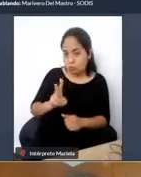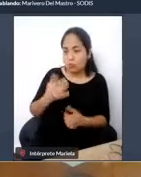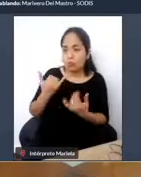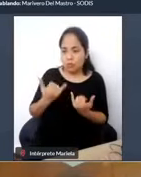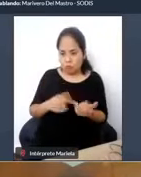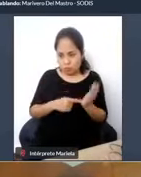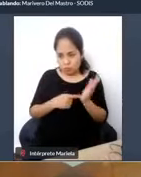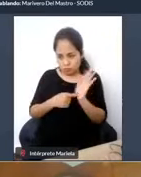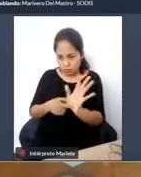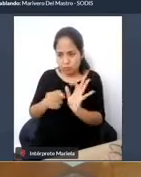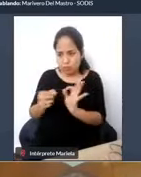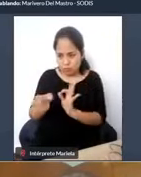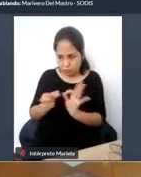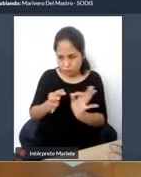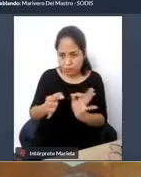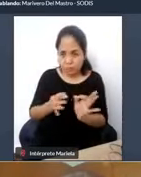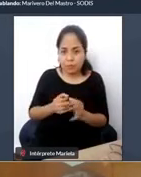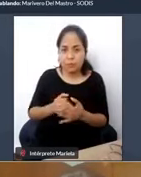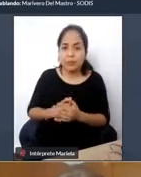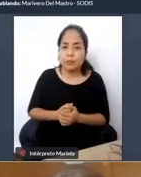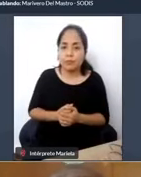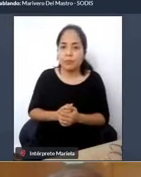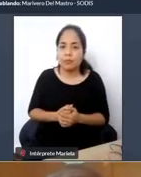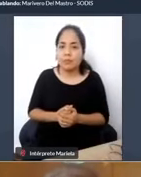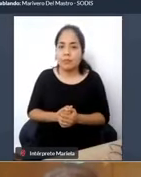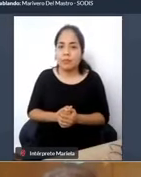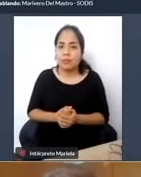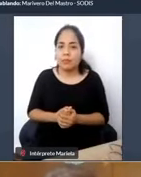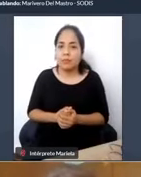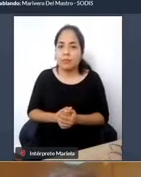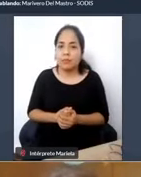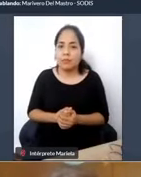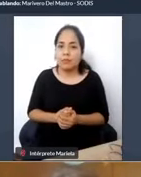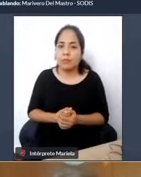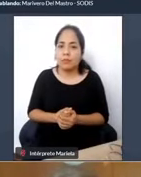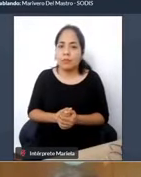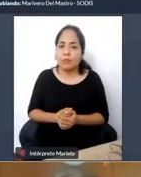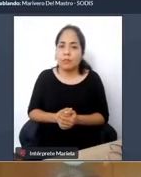adelante. Y que es una oportunidad actual que tenemos, y en la que deberíamos incidir.